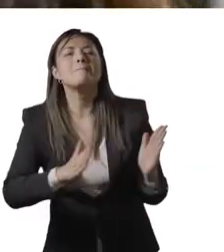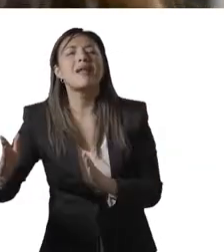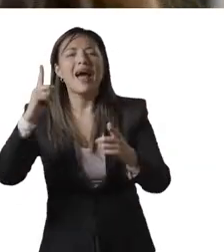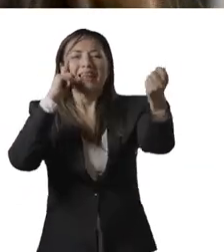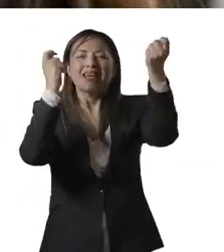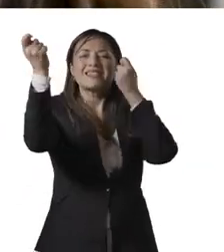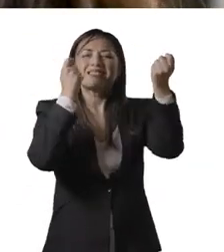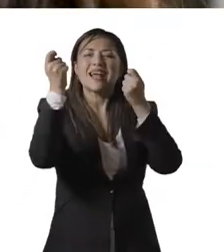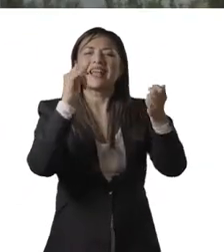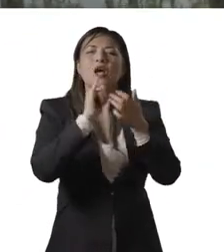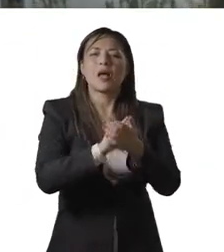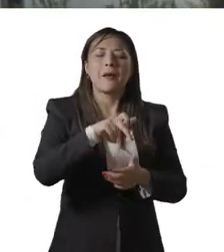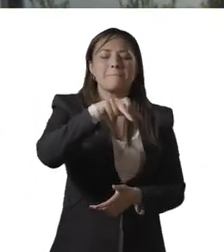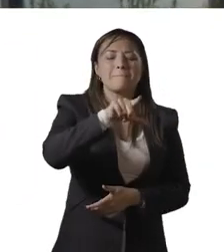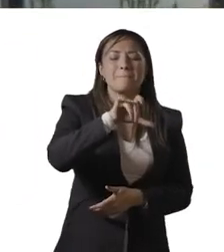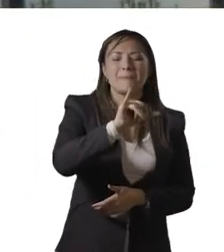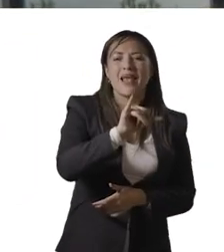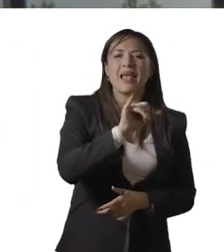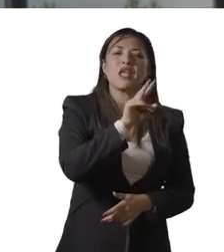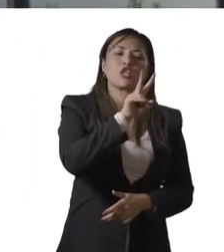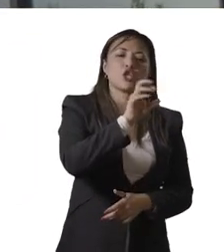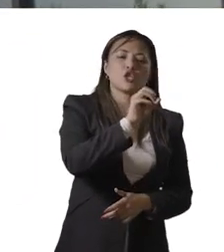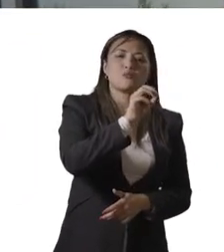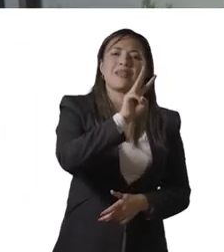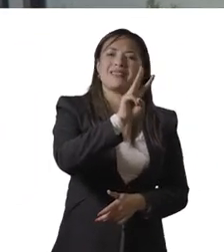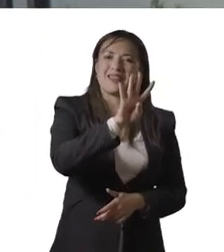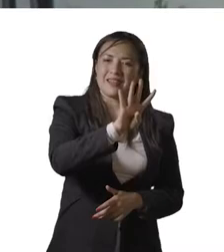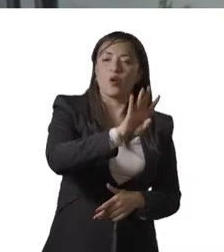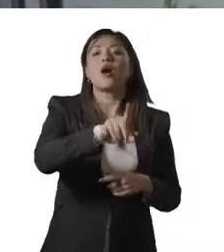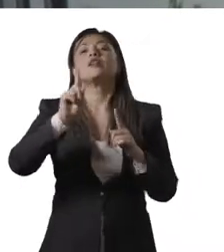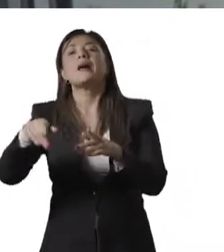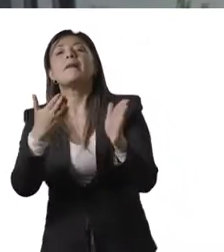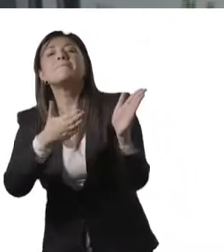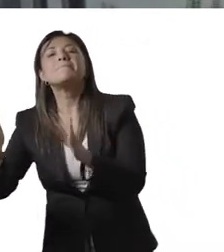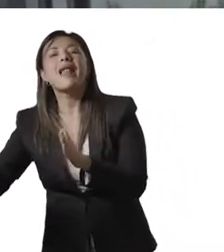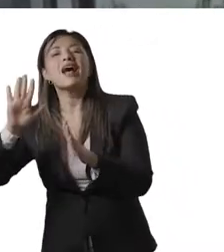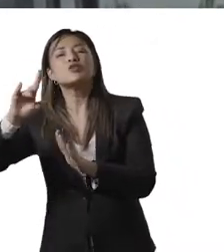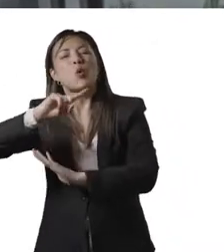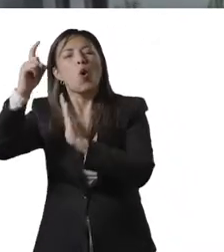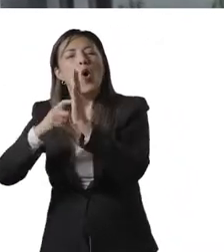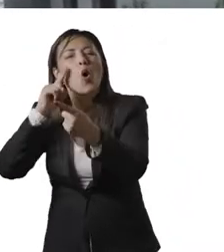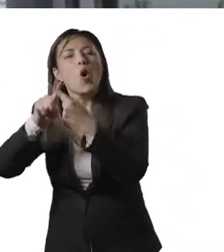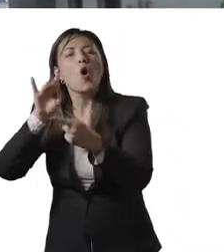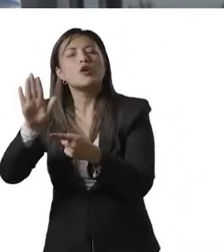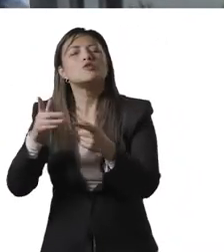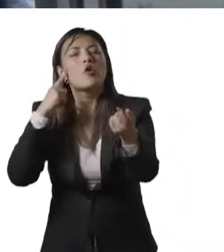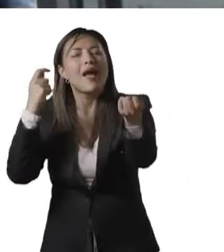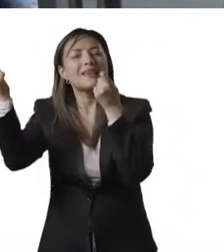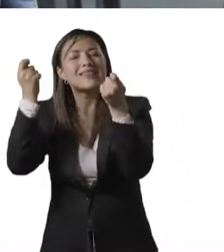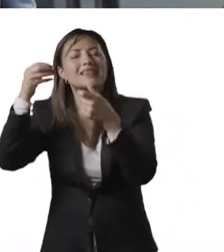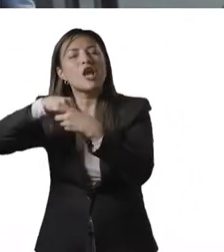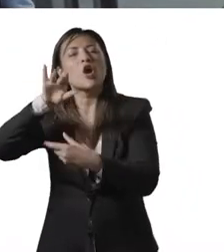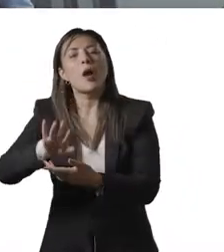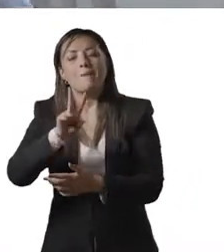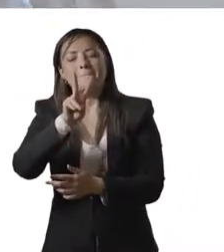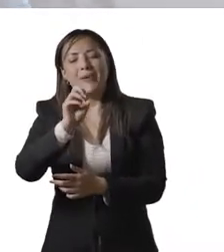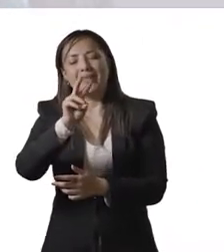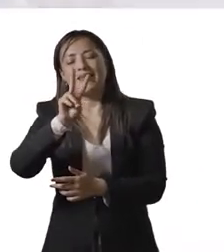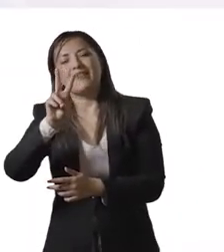Estratégico Institucional PLEI 2034 y del nuevo Plan Global de Desarrollo 2022